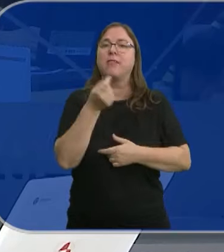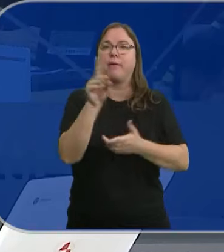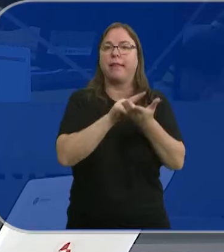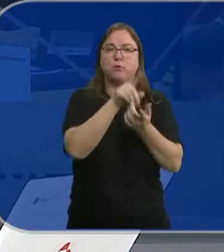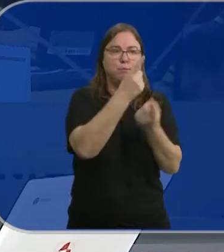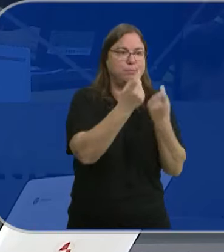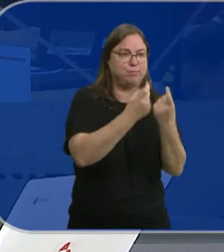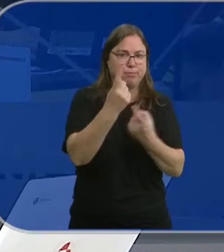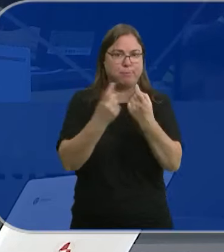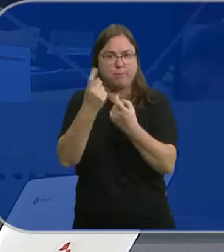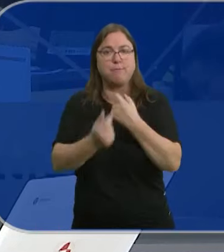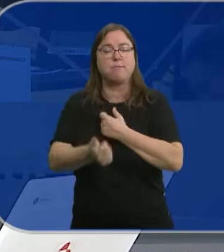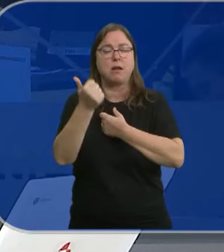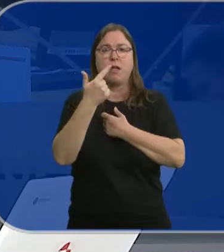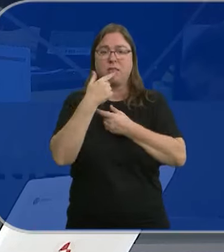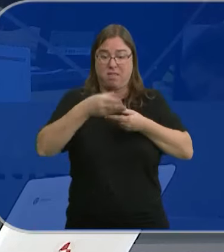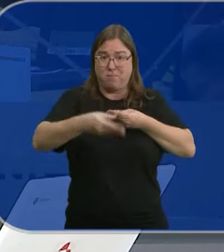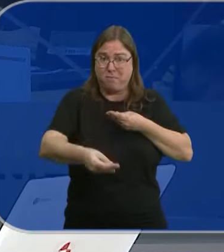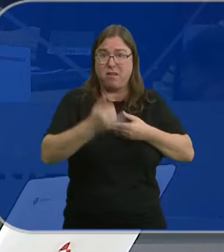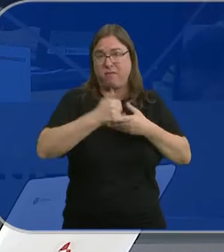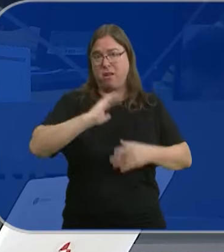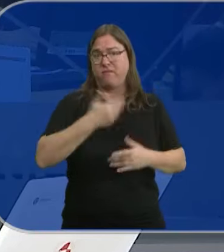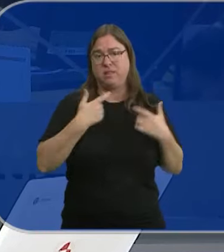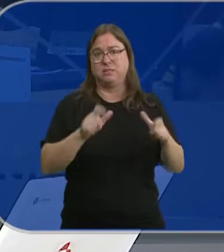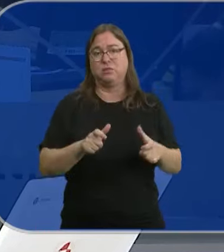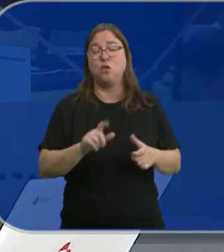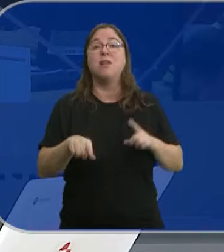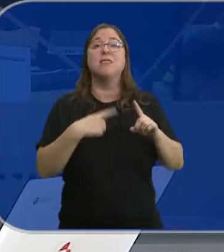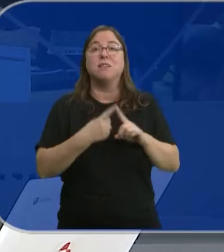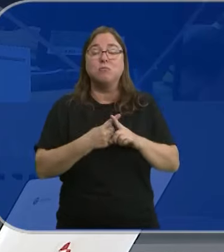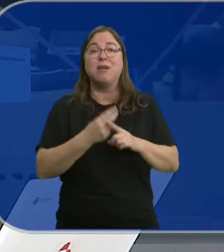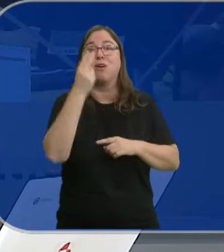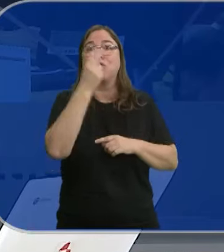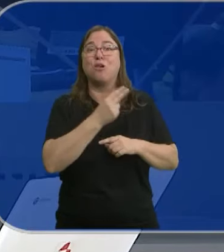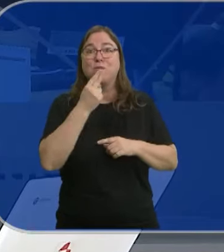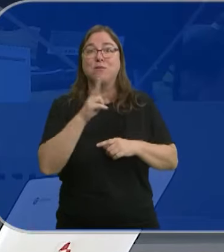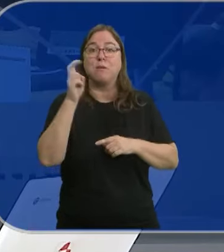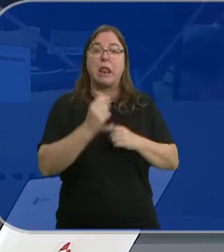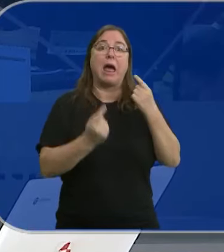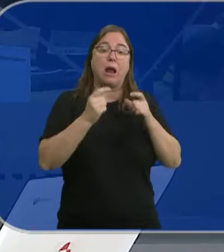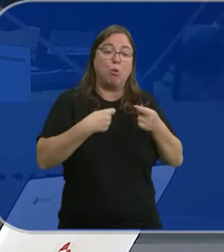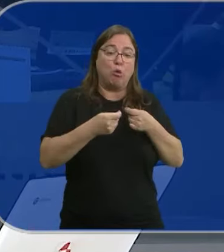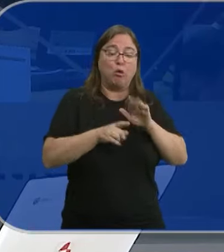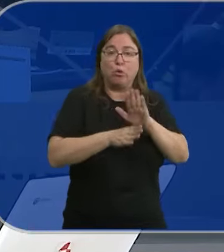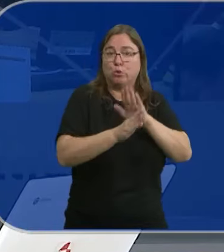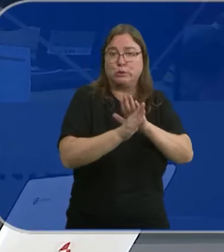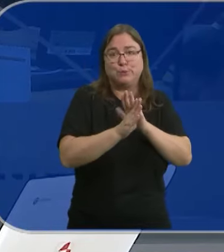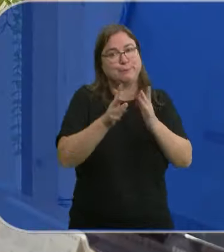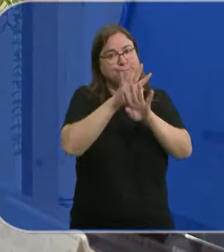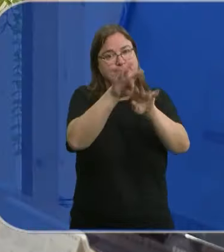más datos de los turistas. Creen que tanta burocracia va a perjudicar al sector y comprometerá la viabilidad de algunos negocios.